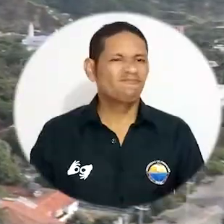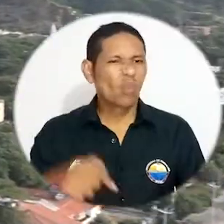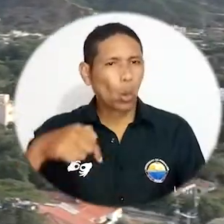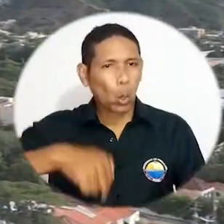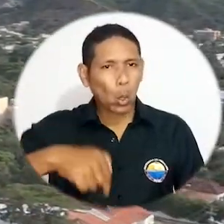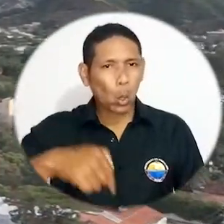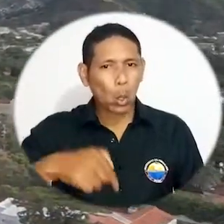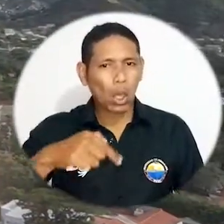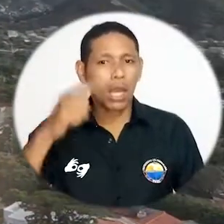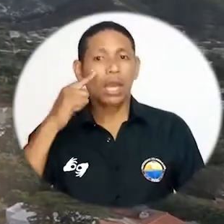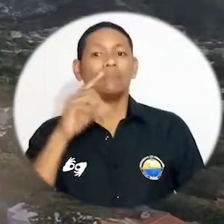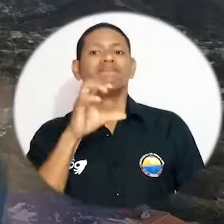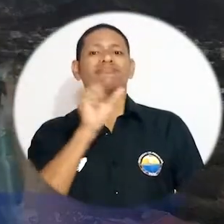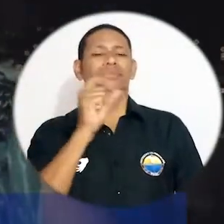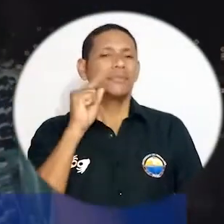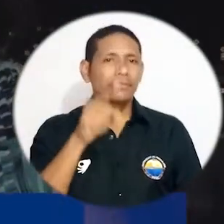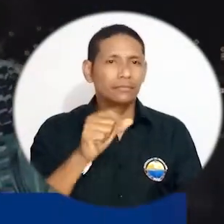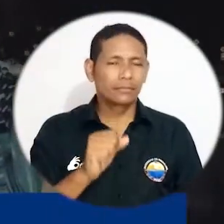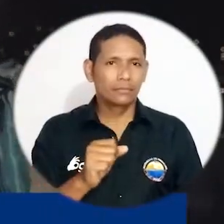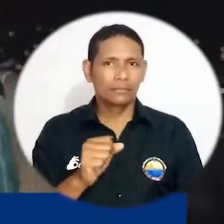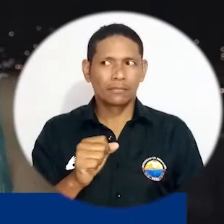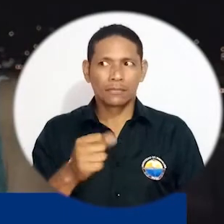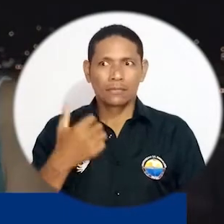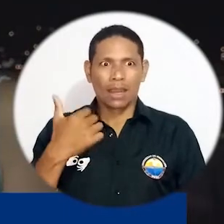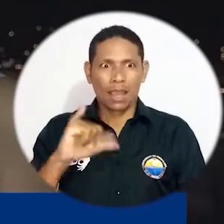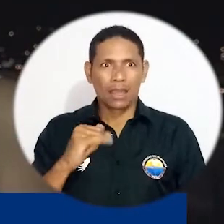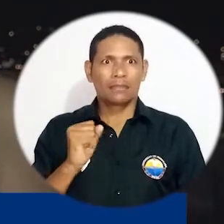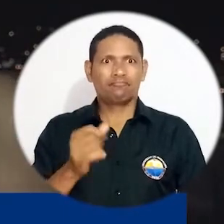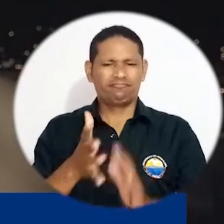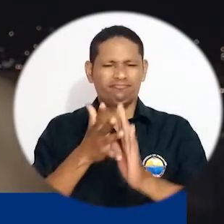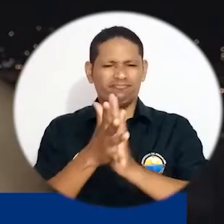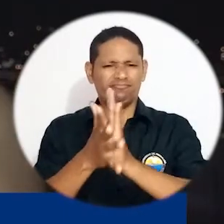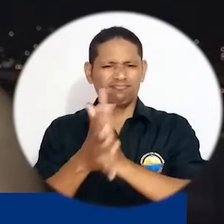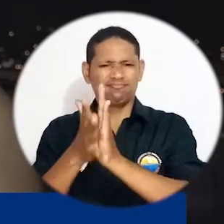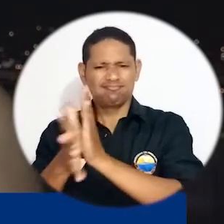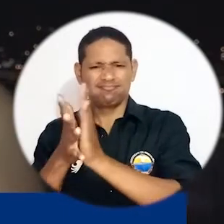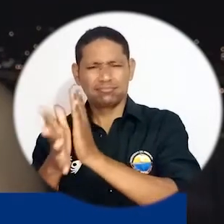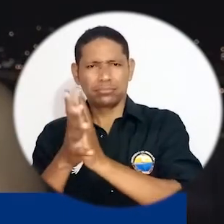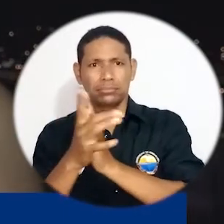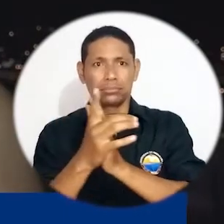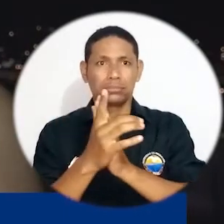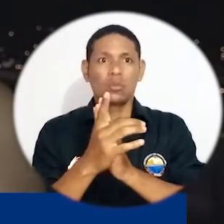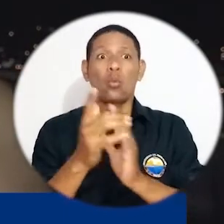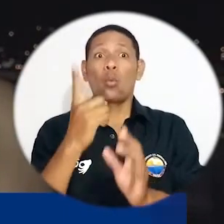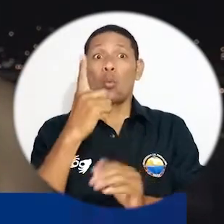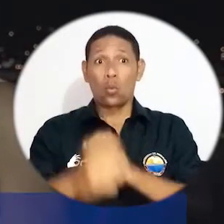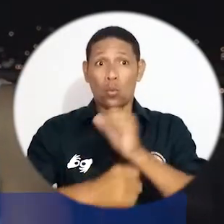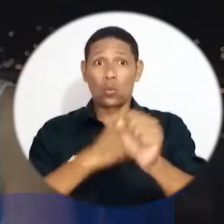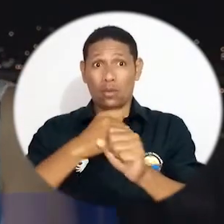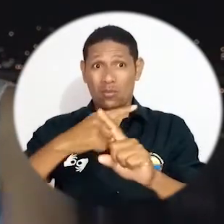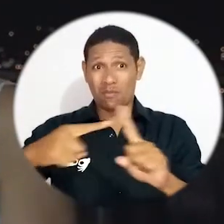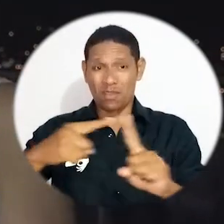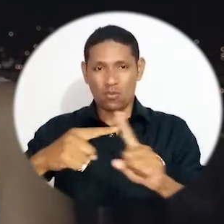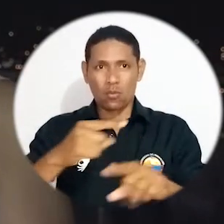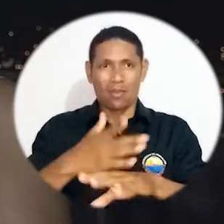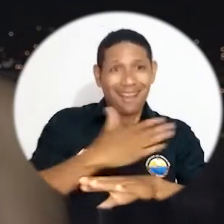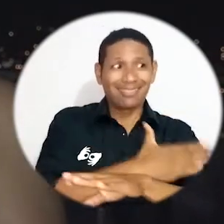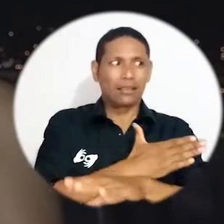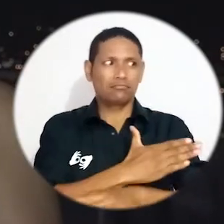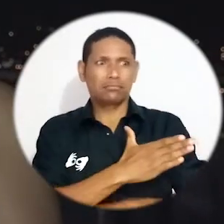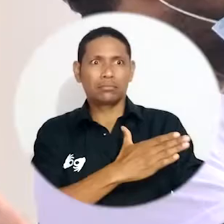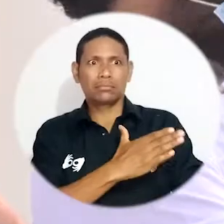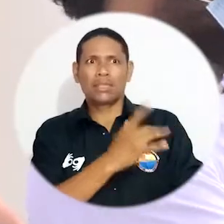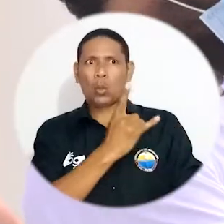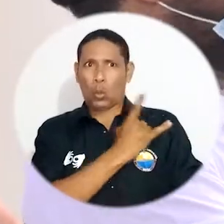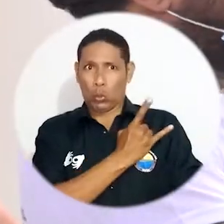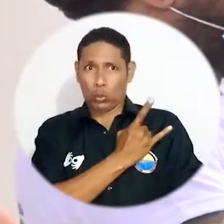Hoy lo que hemos visto es la entrega de unos informes que prepararon durante año y medio cinco grupos de